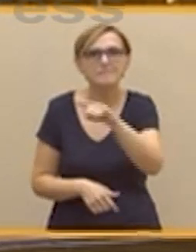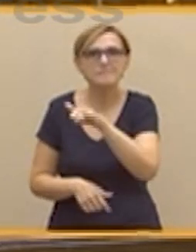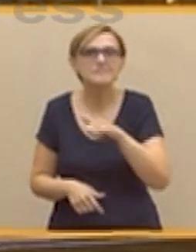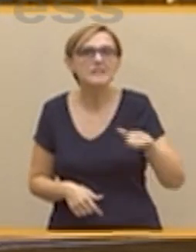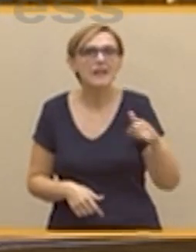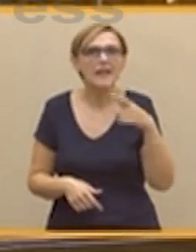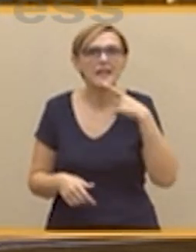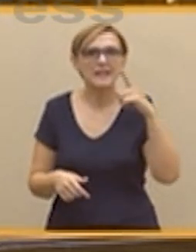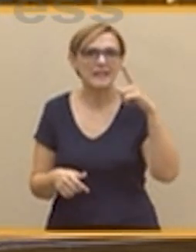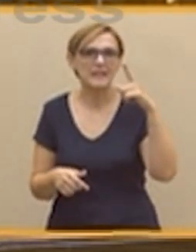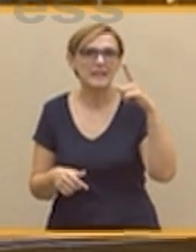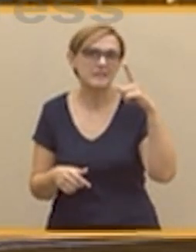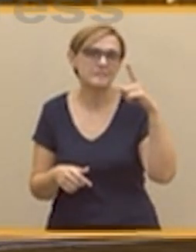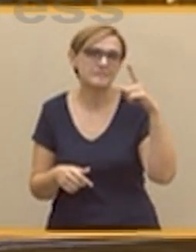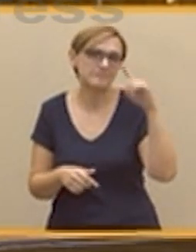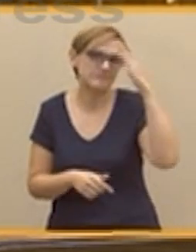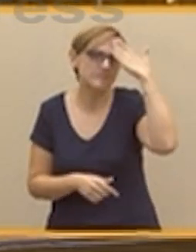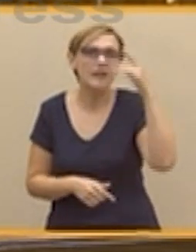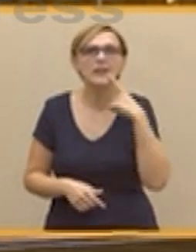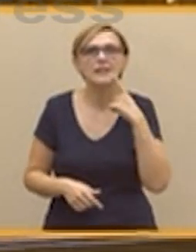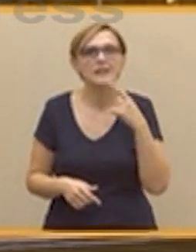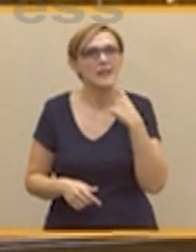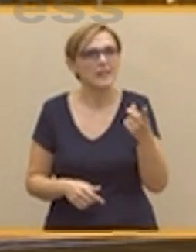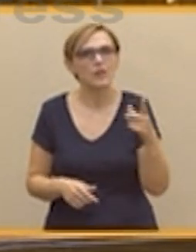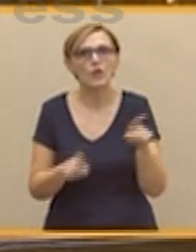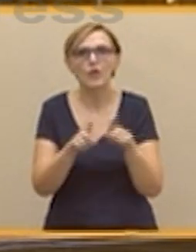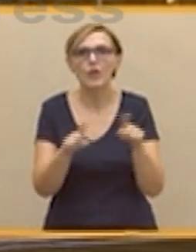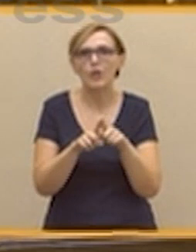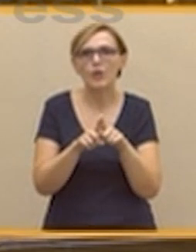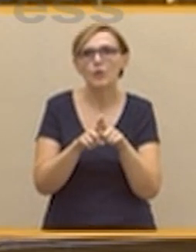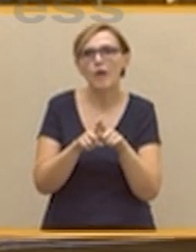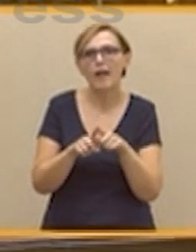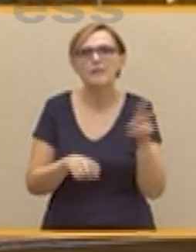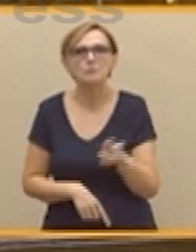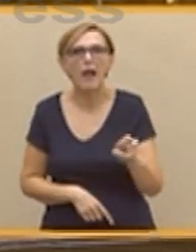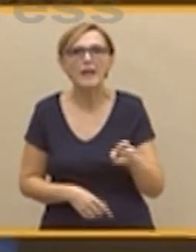entenderá mejor si le digo que es usted el chicle de MacGyver del régimen. Vale usted para todo.